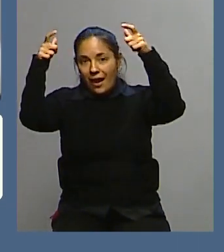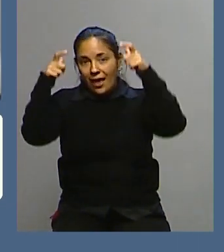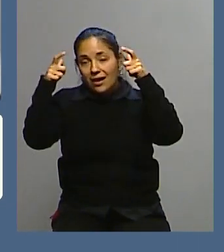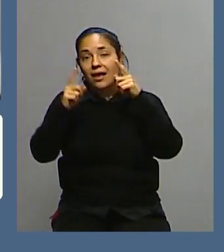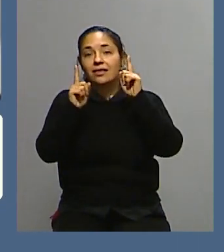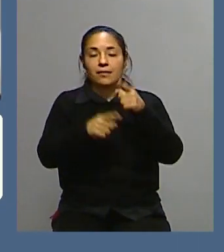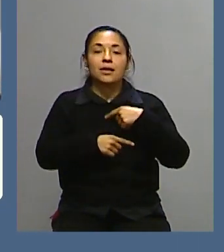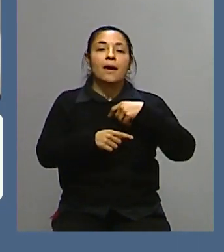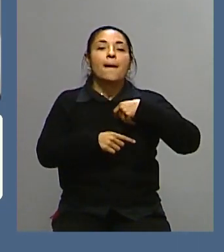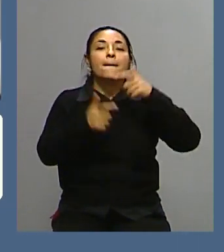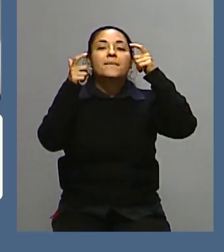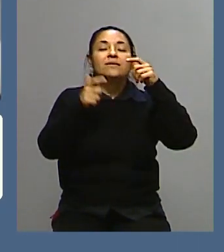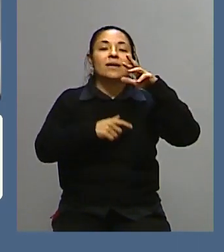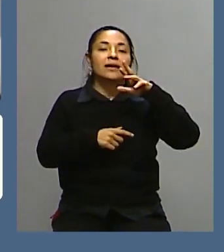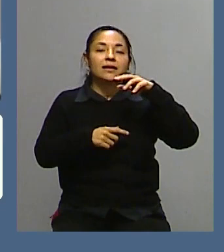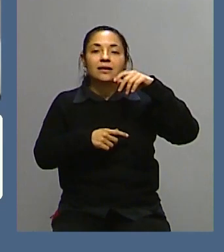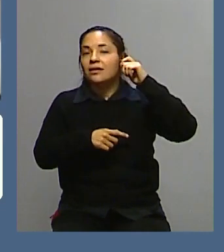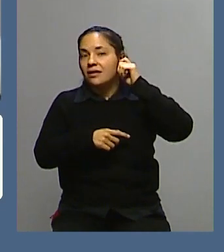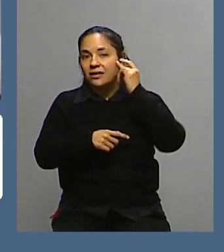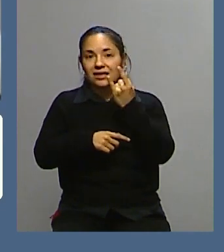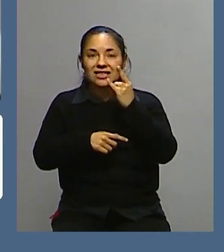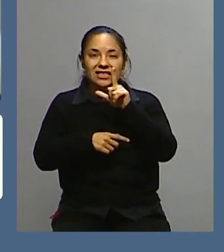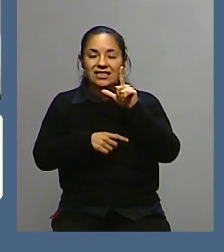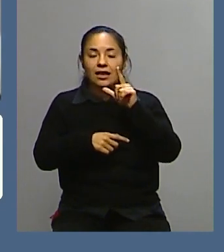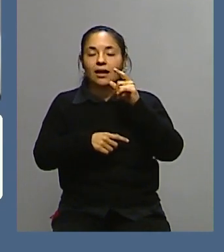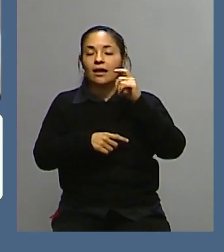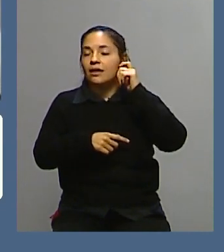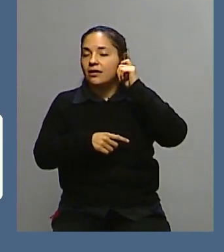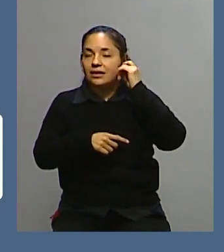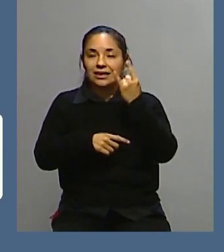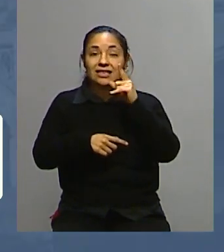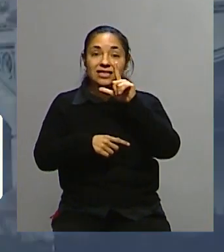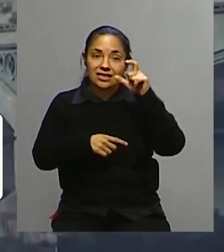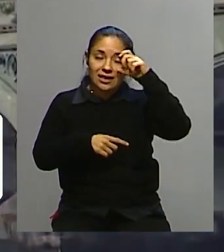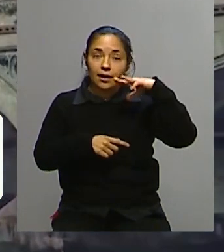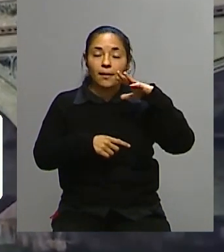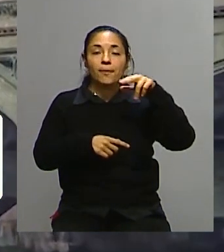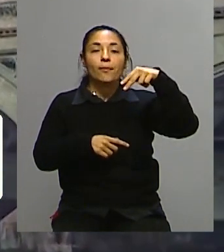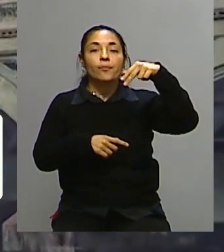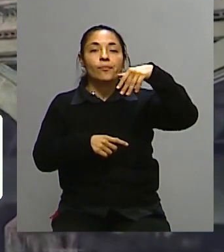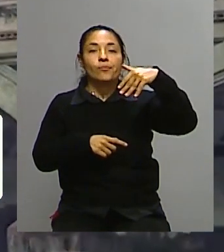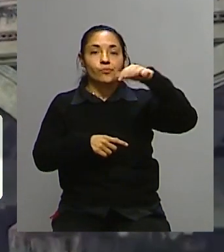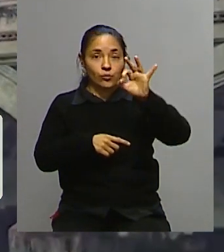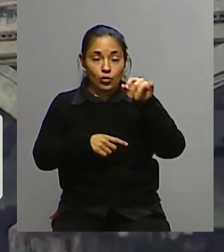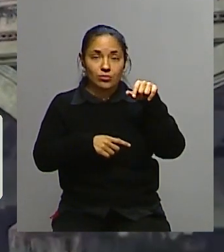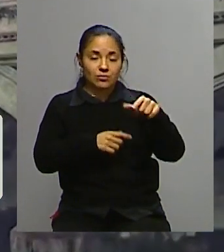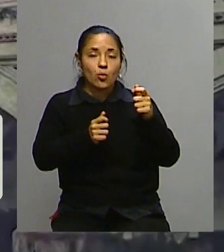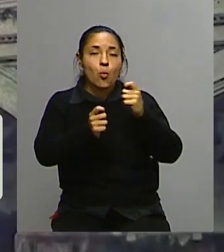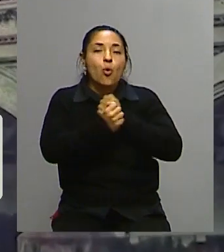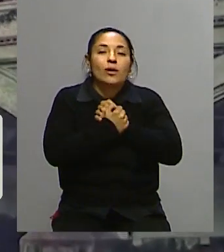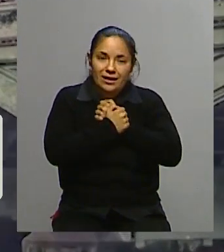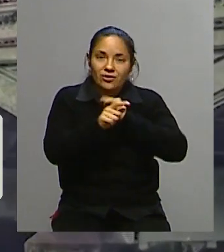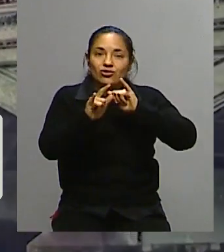Guillermo, digamos, el heredero de Carlos, son muy queridos, es una